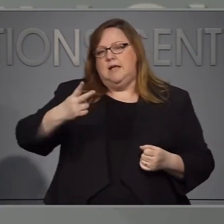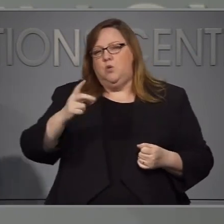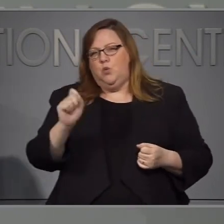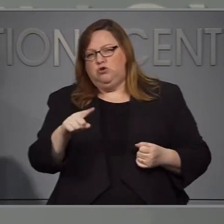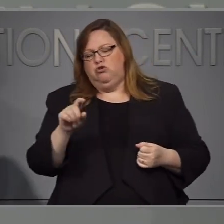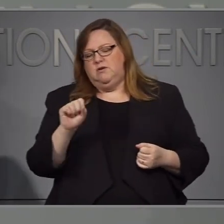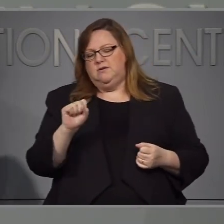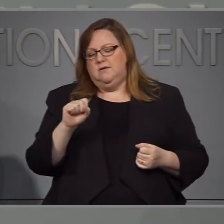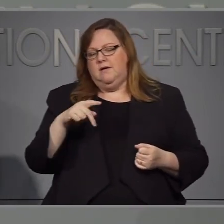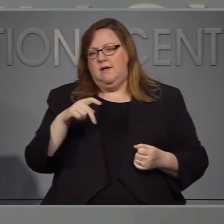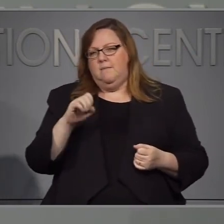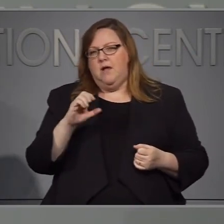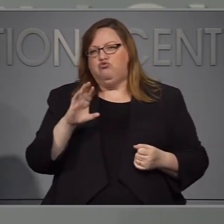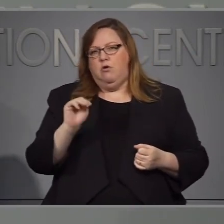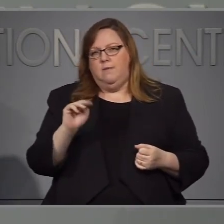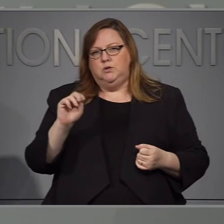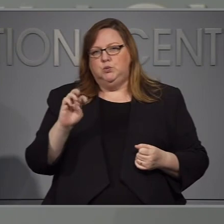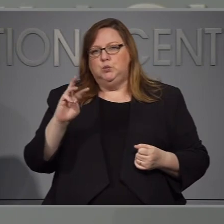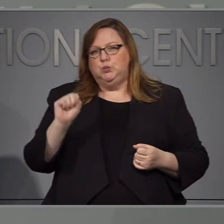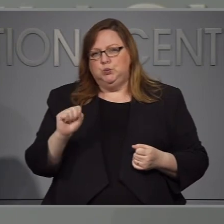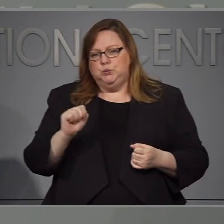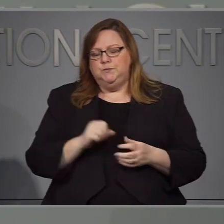Una pregunta de ser un pan suín.